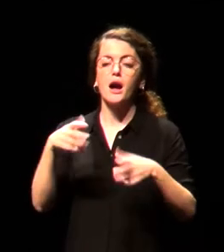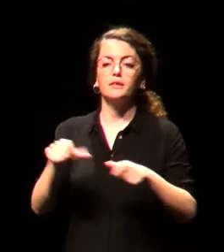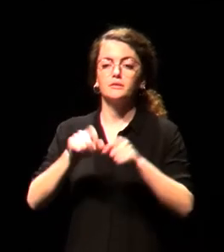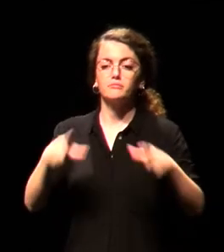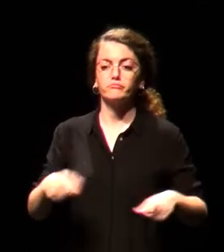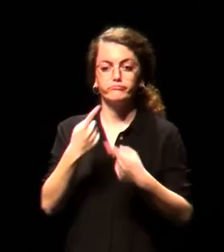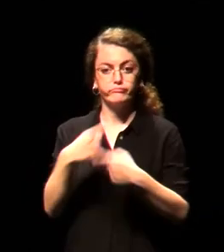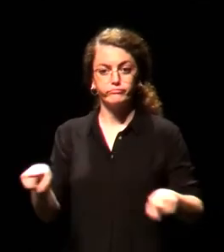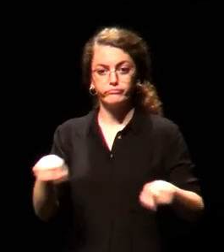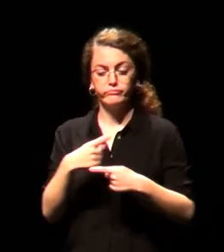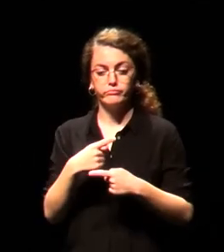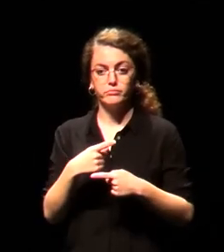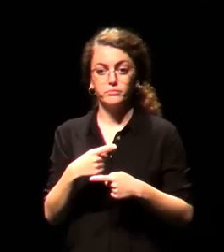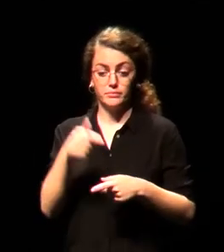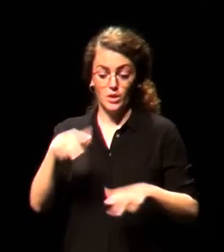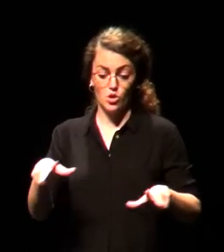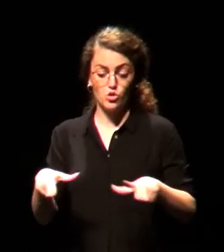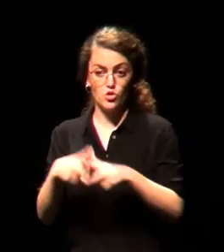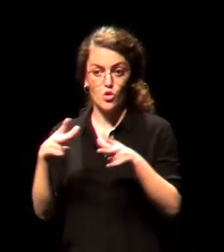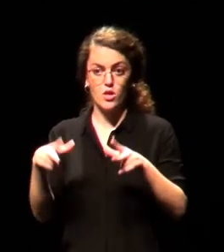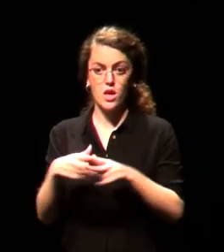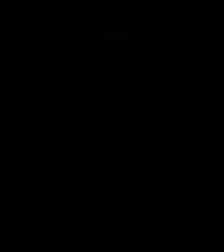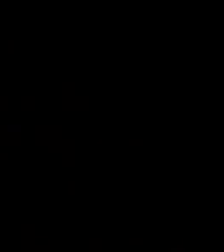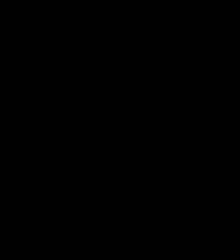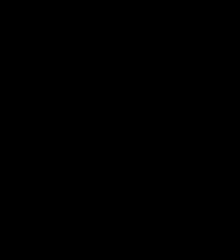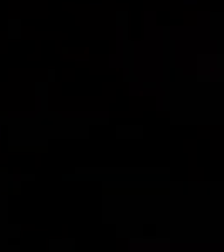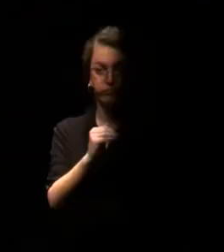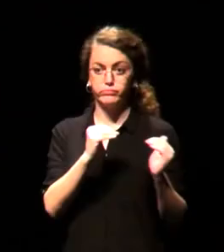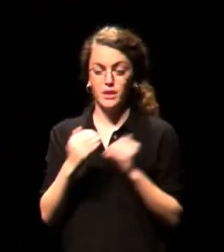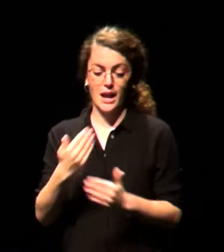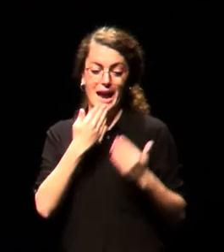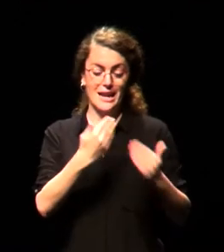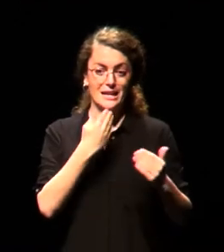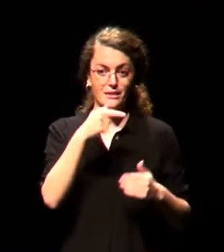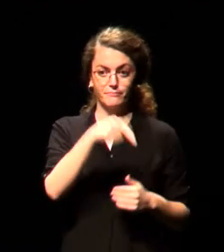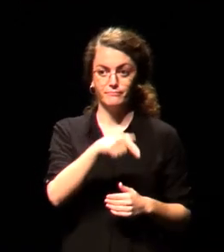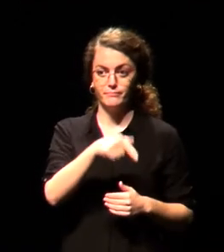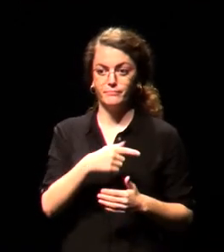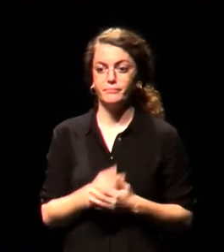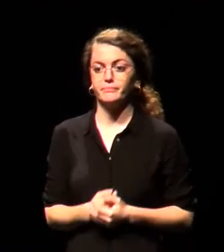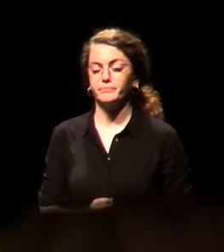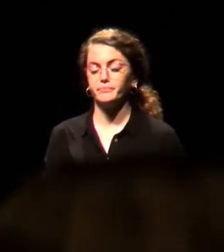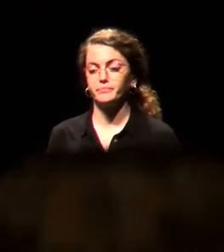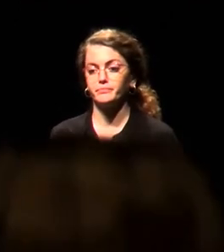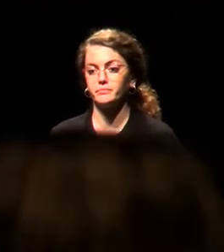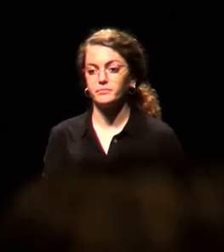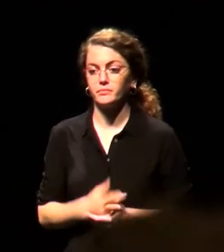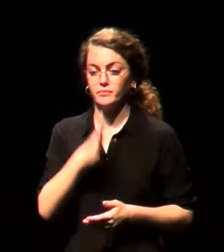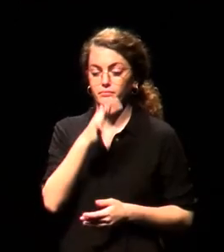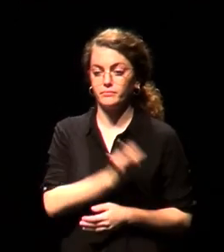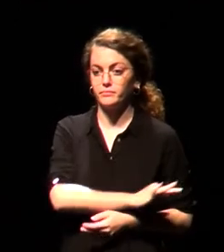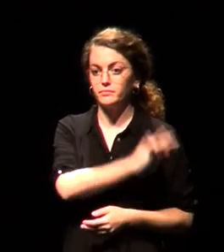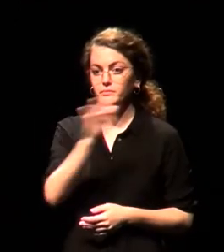con la conquista de una sociedad más igualitaria a través de ella como lema. Le cedo ahora la palabra